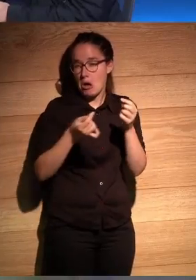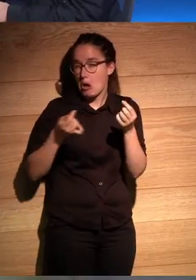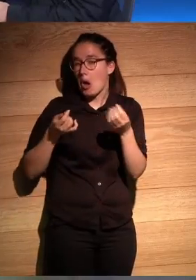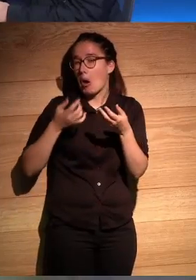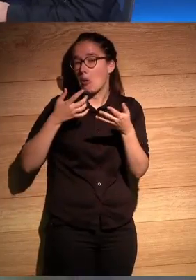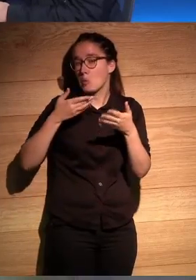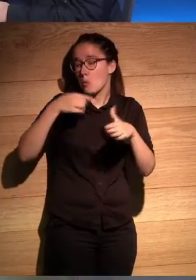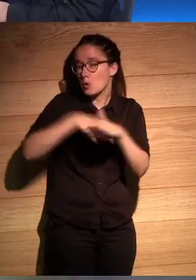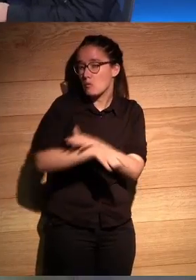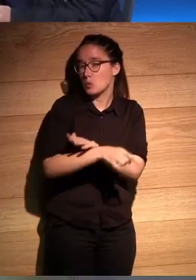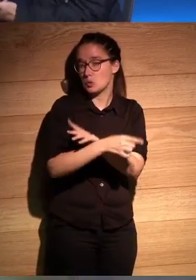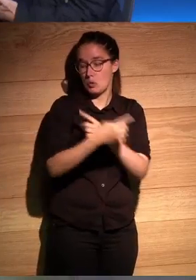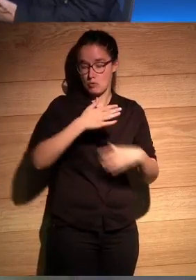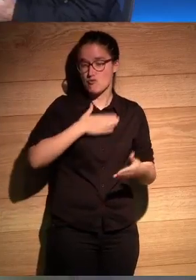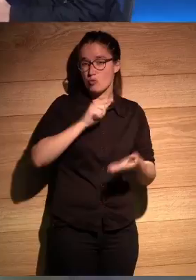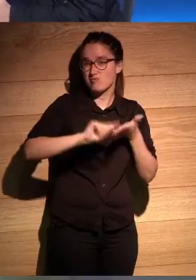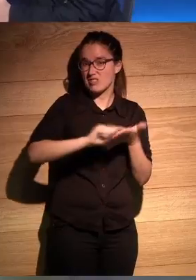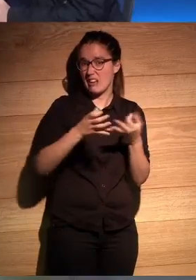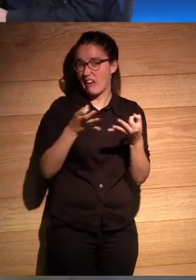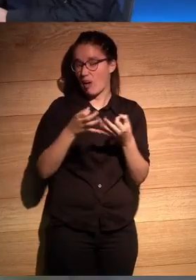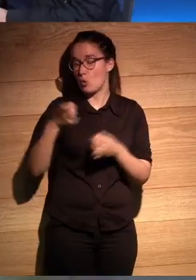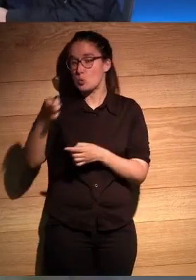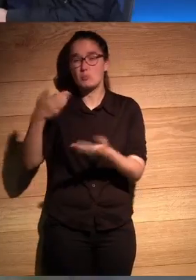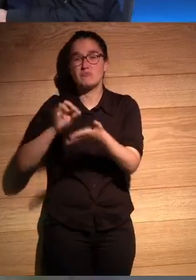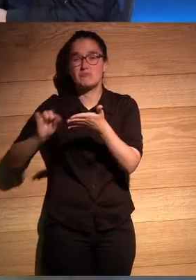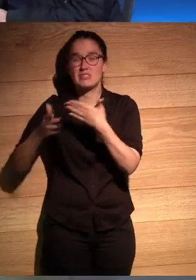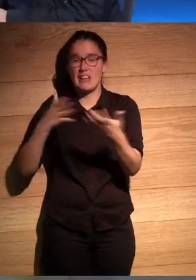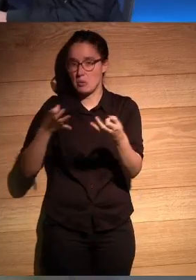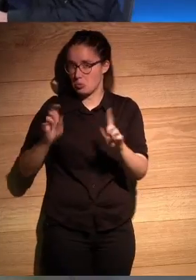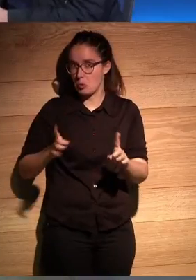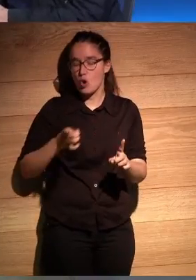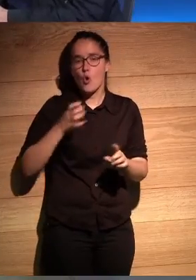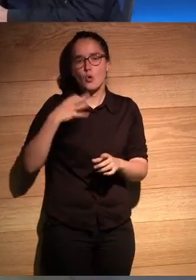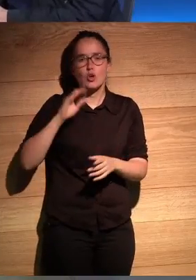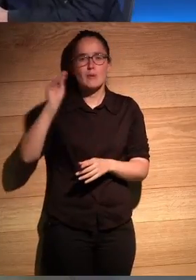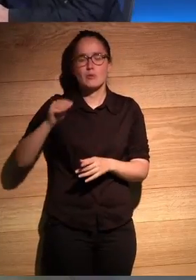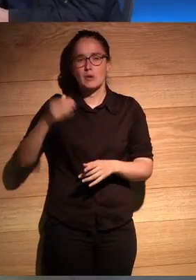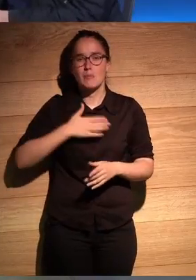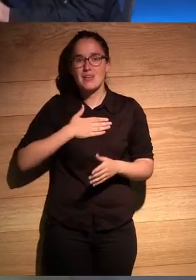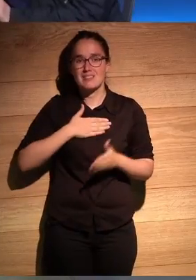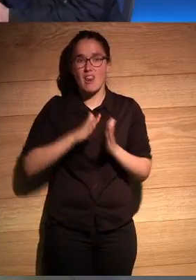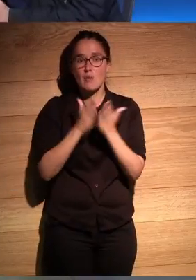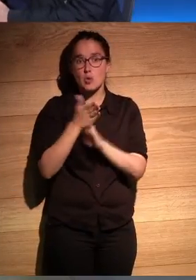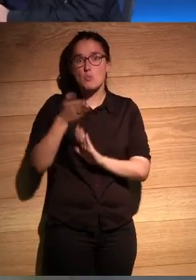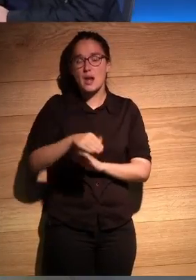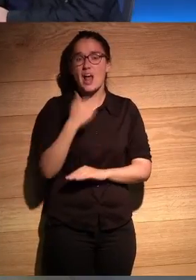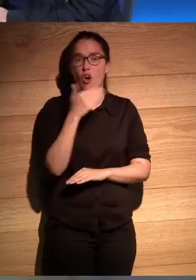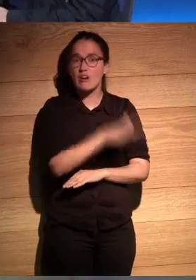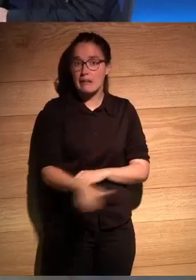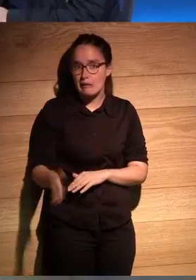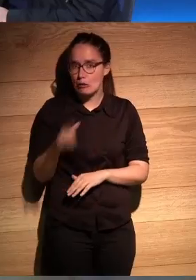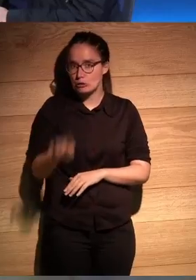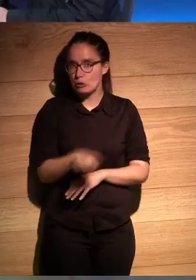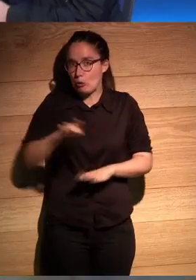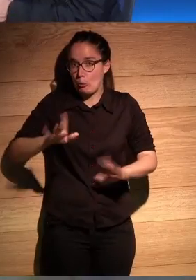acerca de lo que hacía uno u otro me acuerdo lo único que me preguntaba a mí era si en mis libros moría algún niño siempre en el libro que estaba